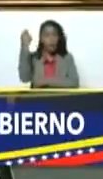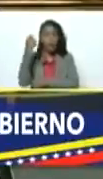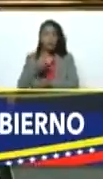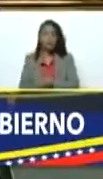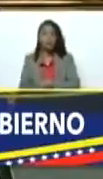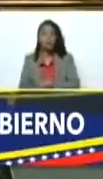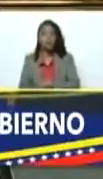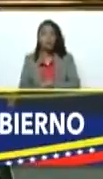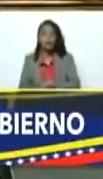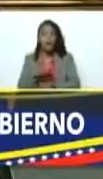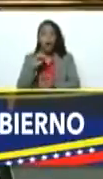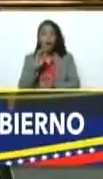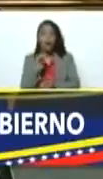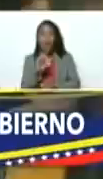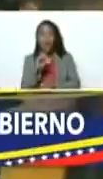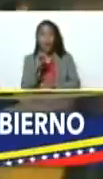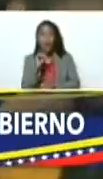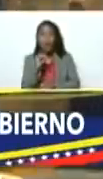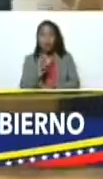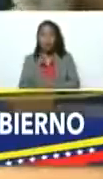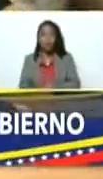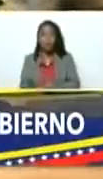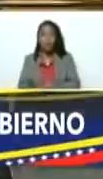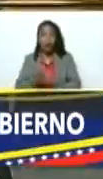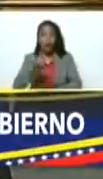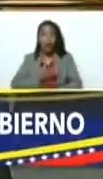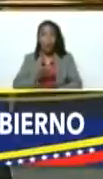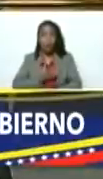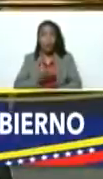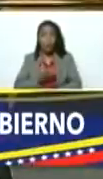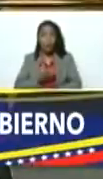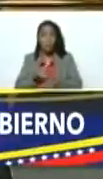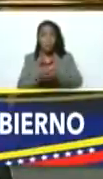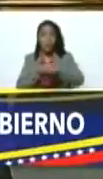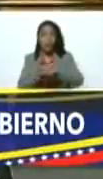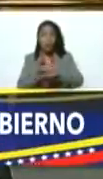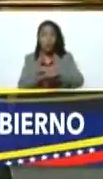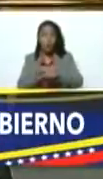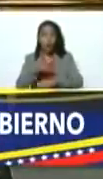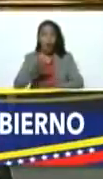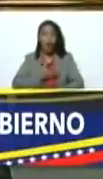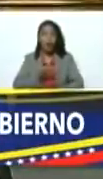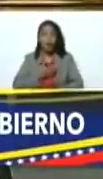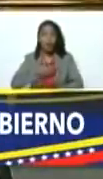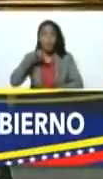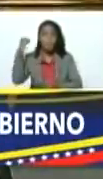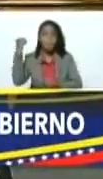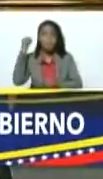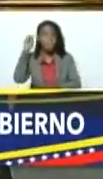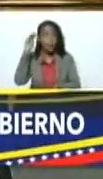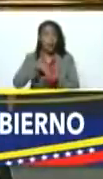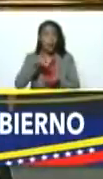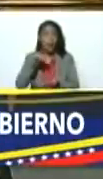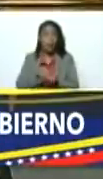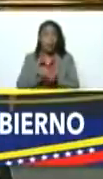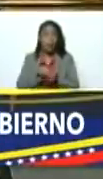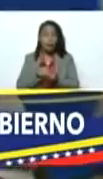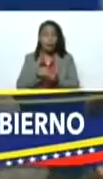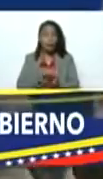Ofelia Padrón. La alcaldesa, perdón, el alcalde de Maracay, Rafael Morales,